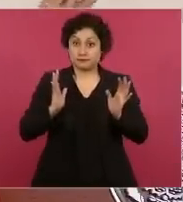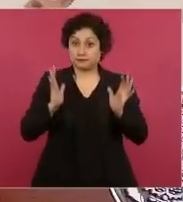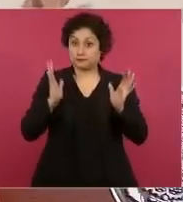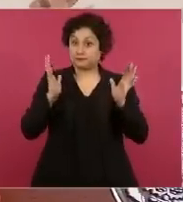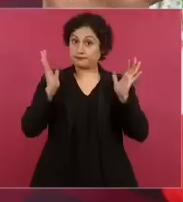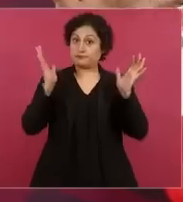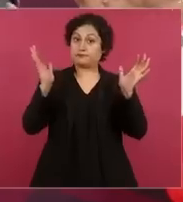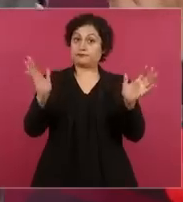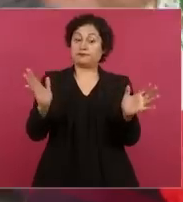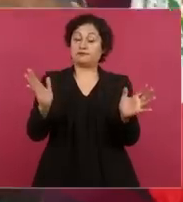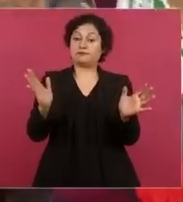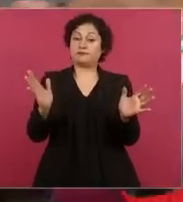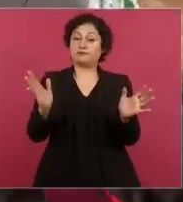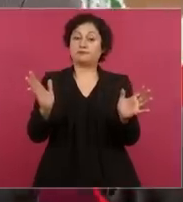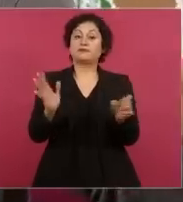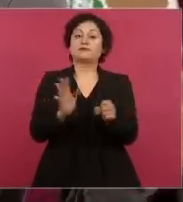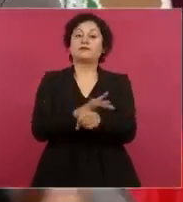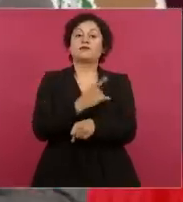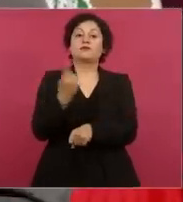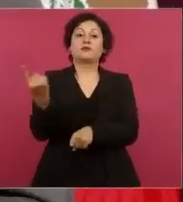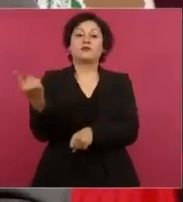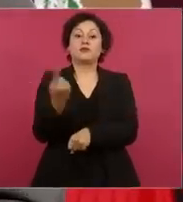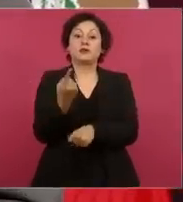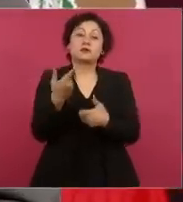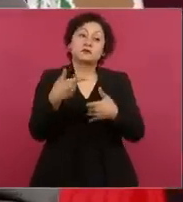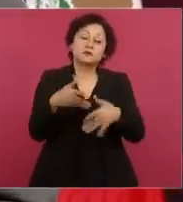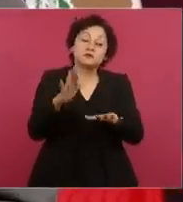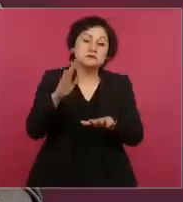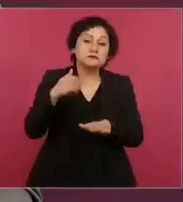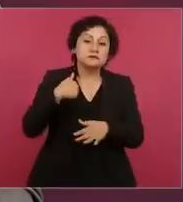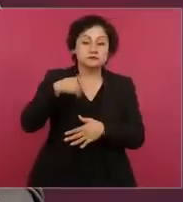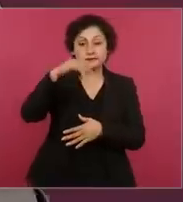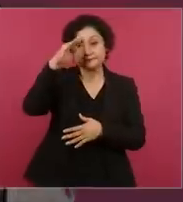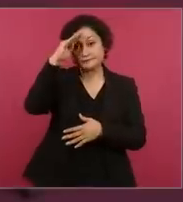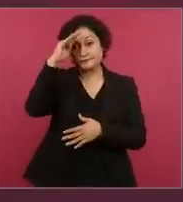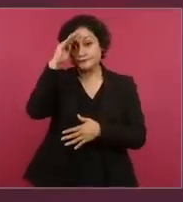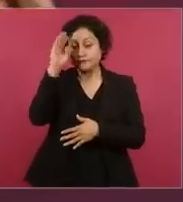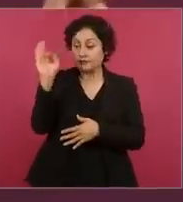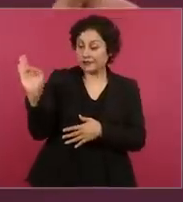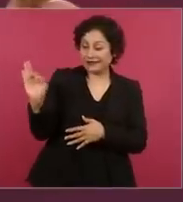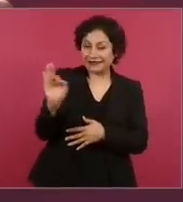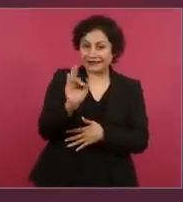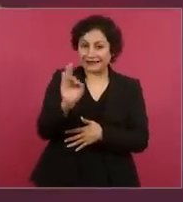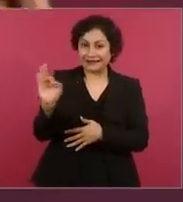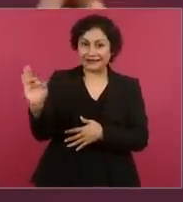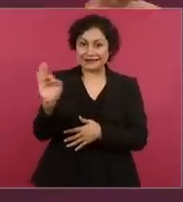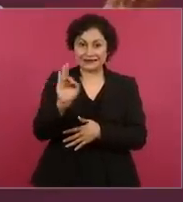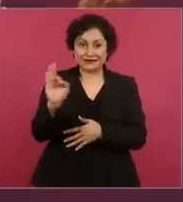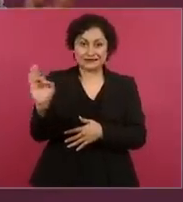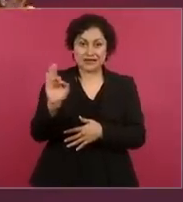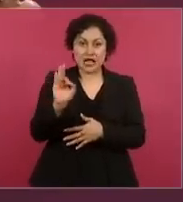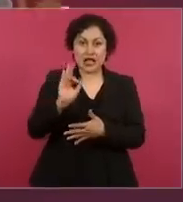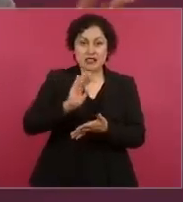es muy probable que la red de complicidades